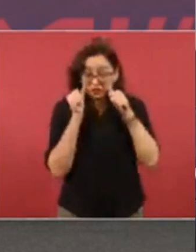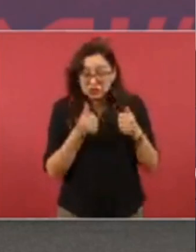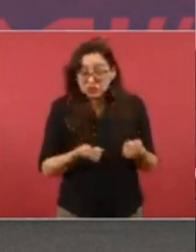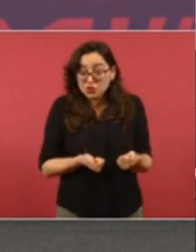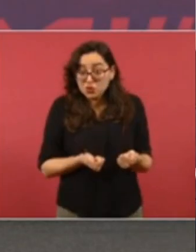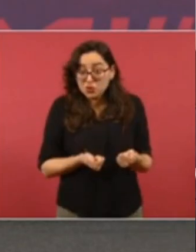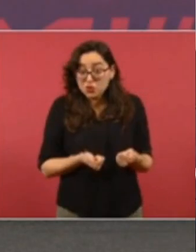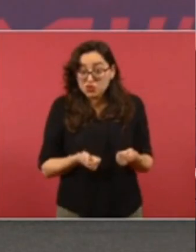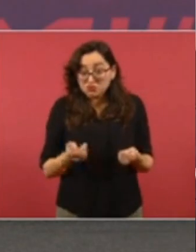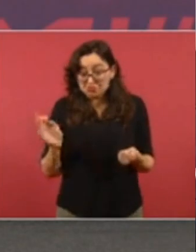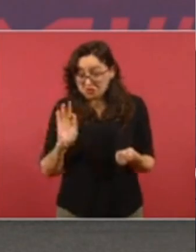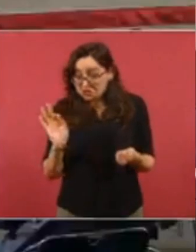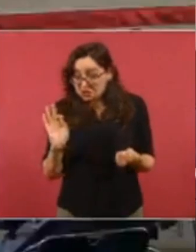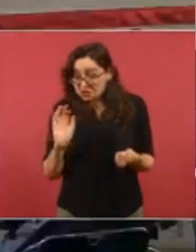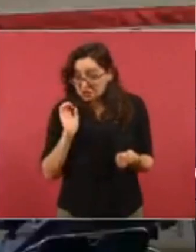por